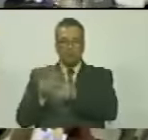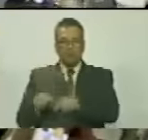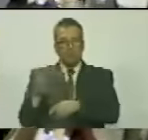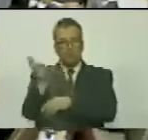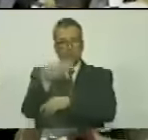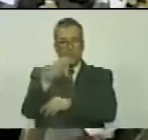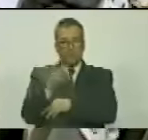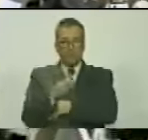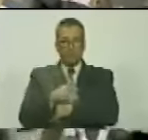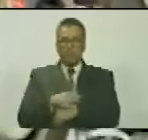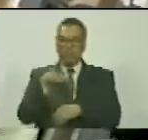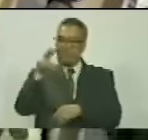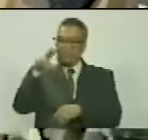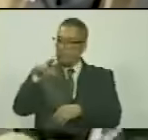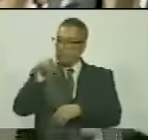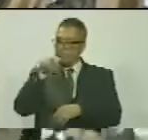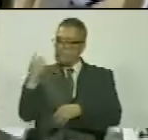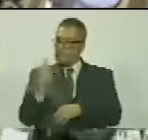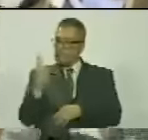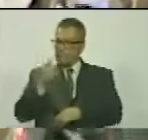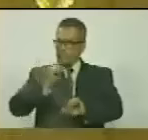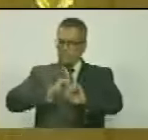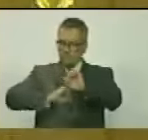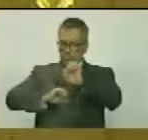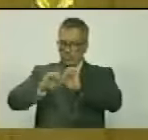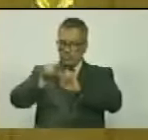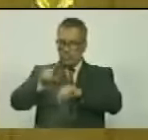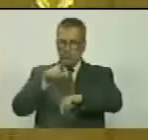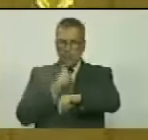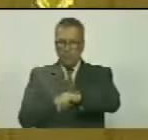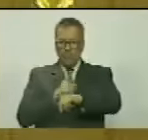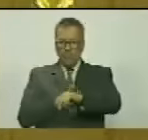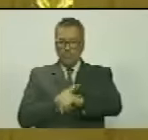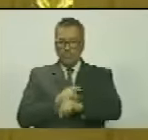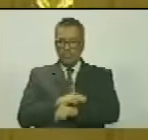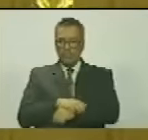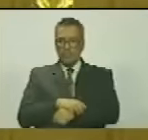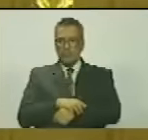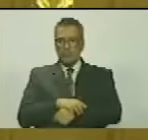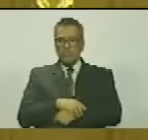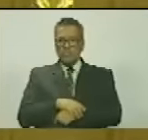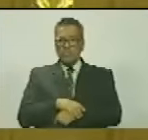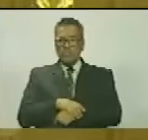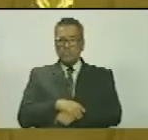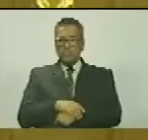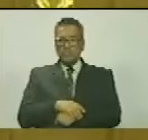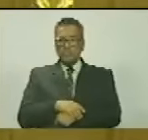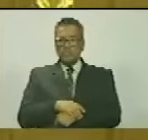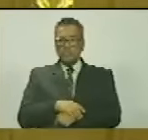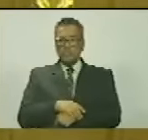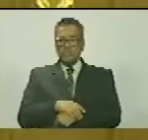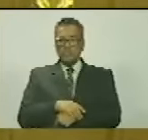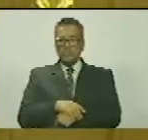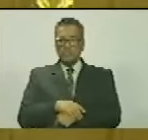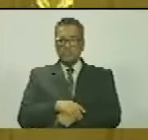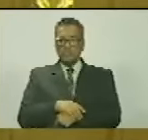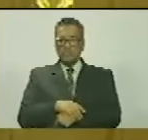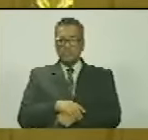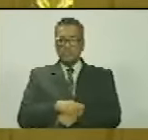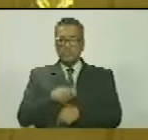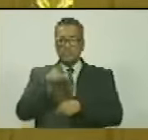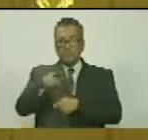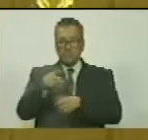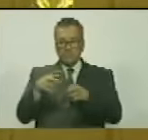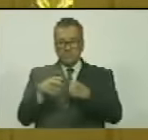Y no solamente lo defendió en estas circunstancias, sino que